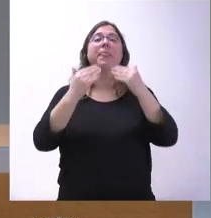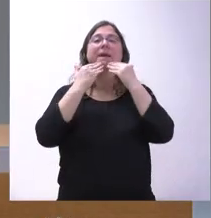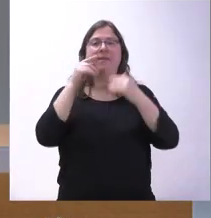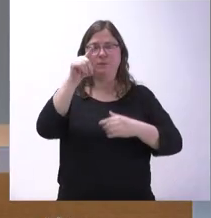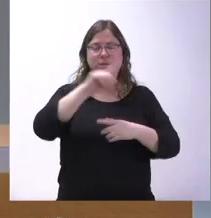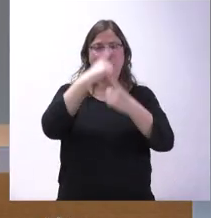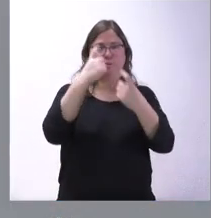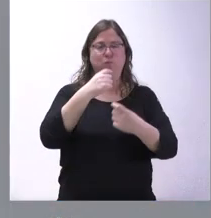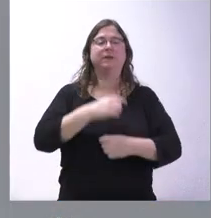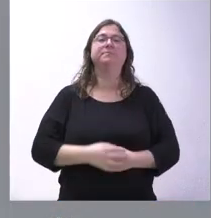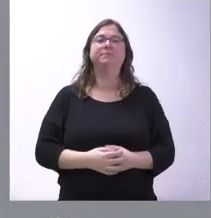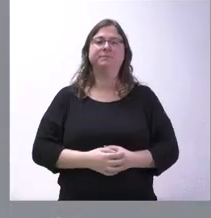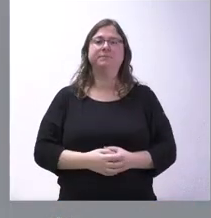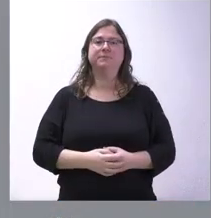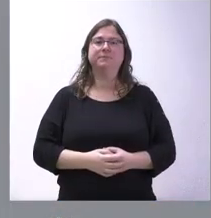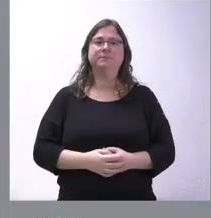usted por sus preguntas.